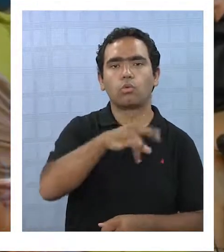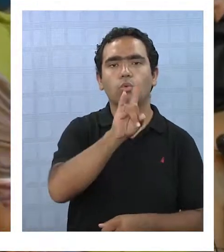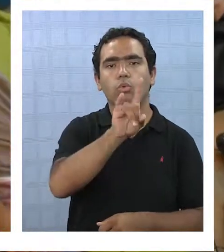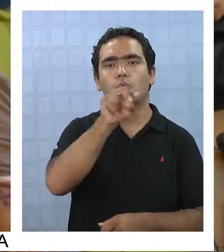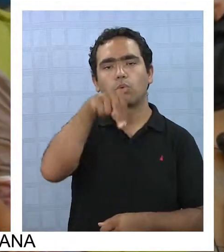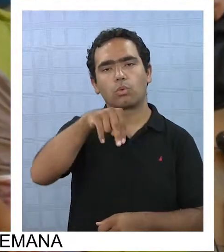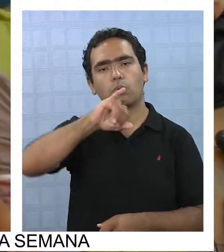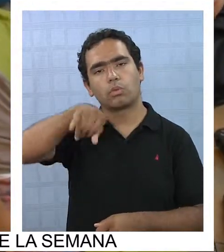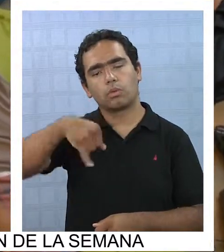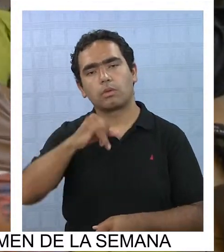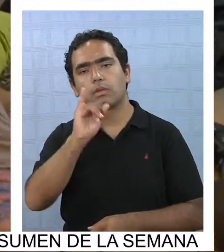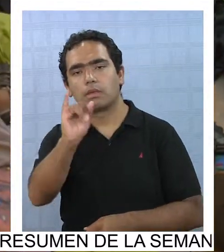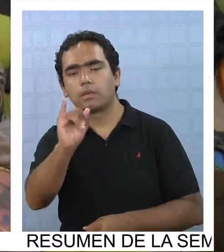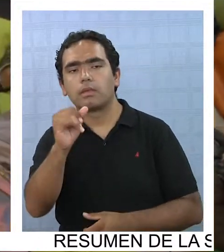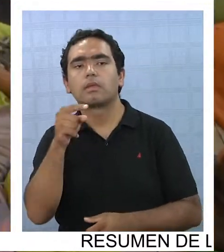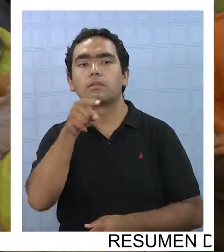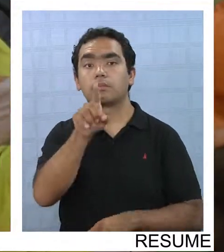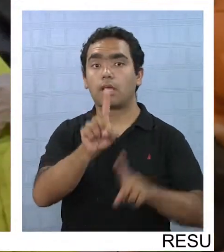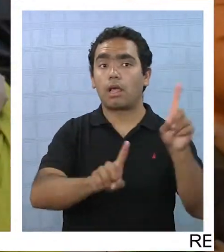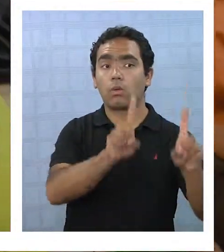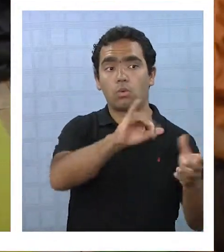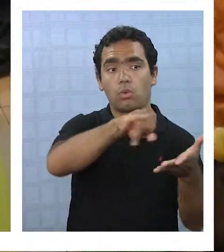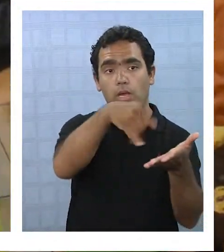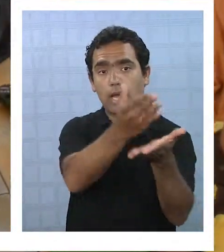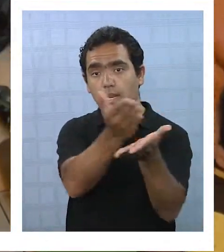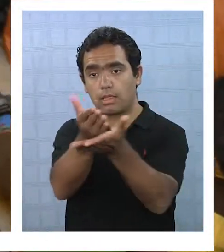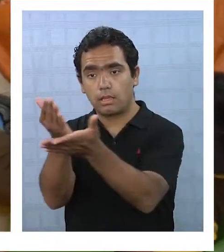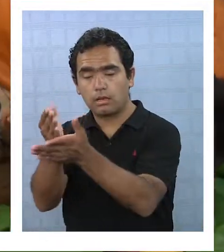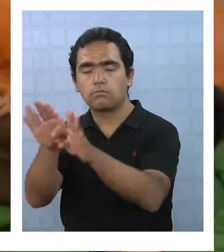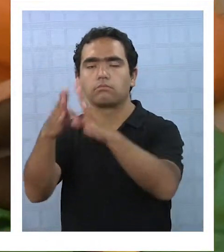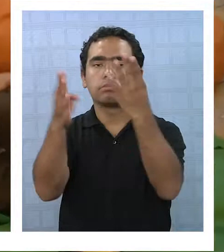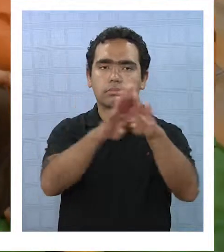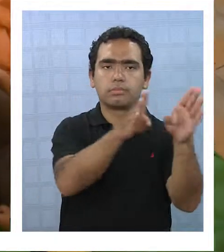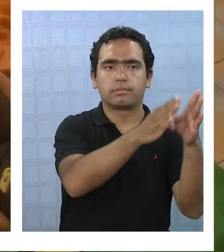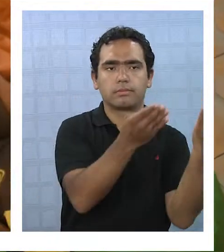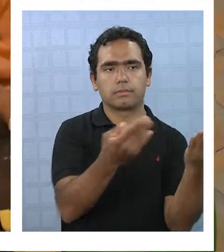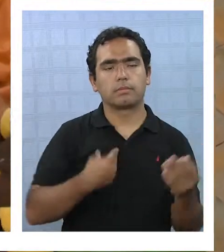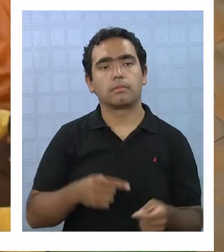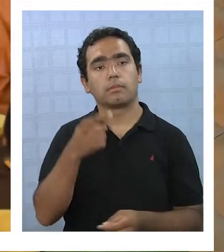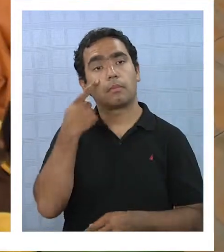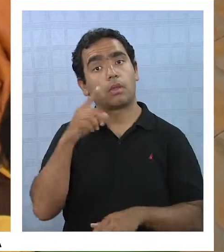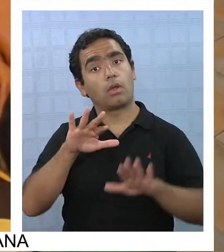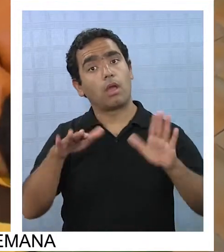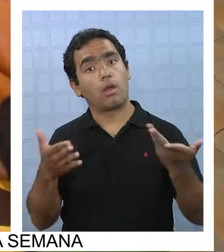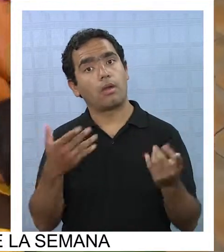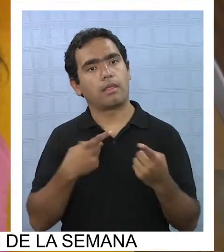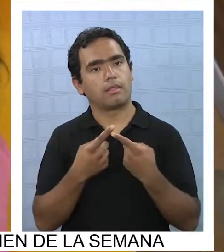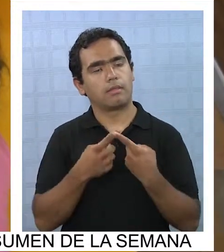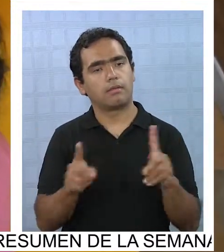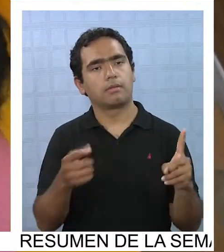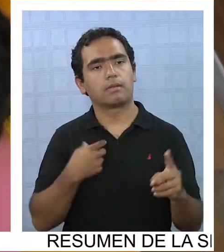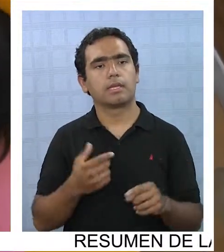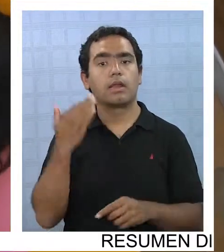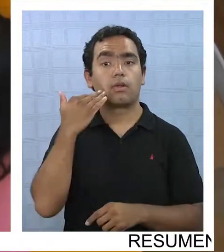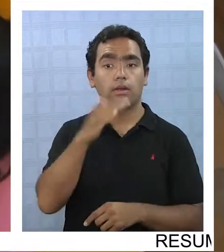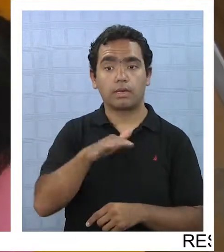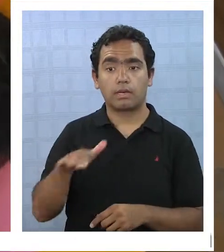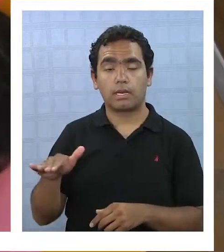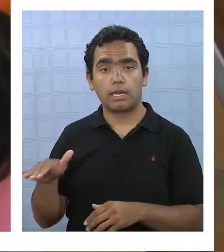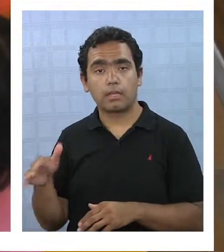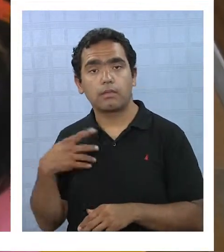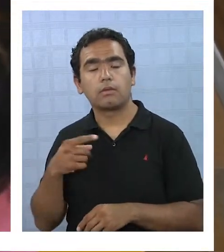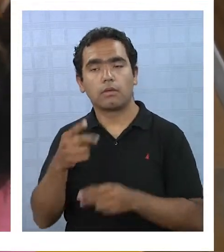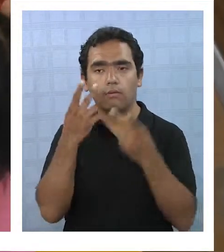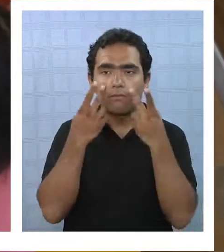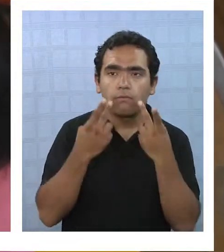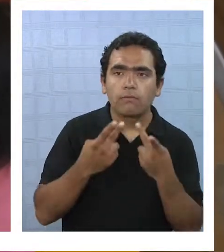poniendo en funcionamiento algunos de sus jardines, aunque en esta ocasión se realizará con una variante, llevar a los niños a visitar